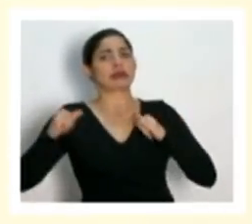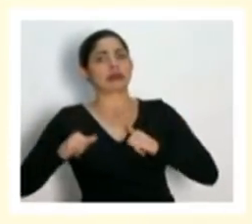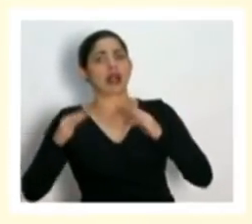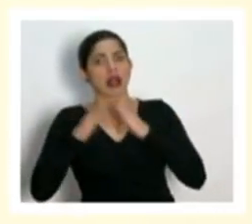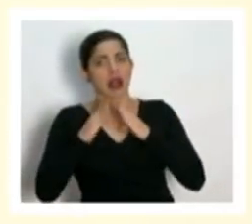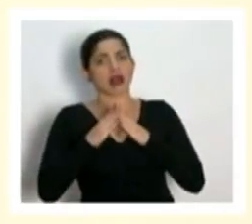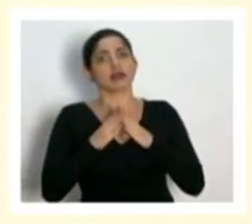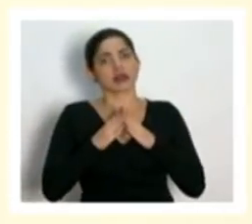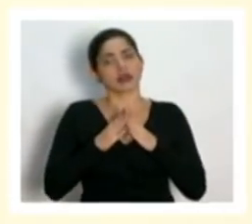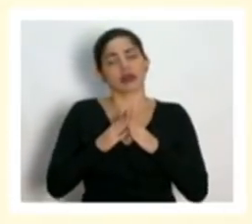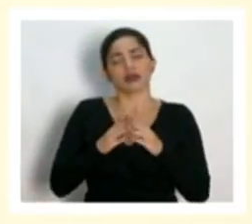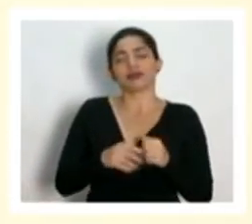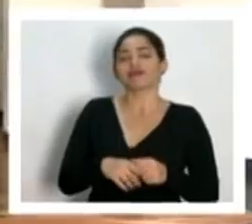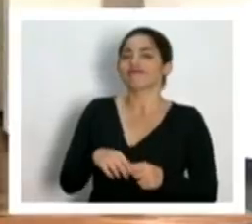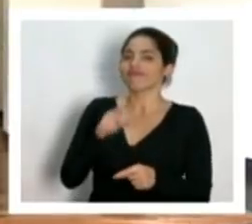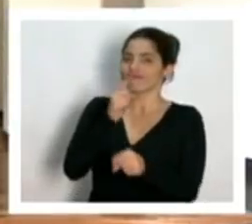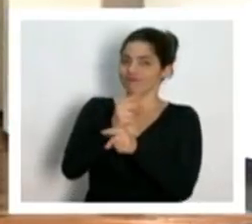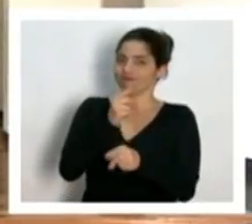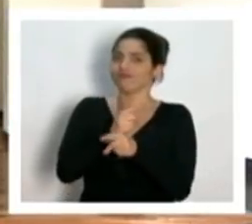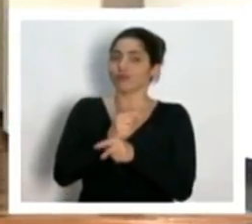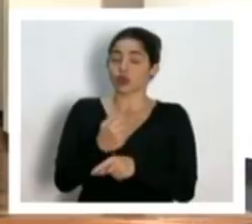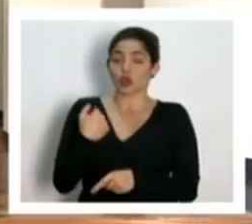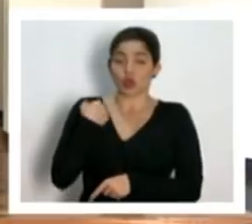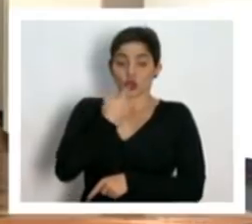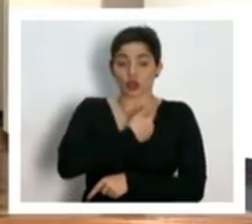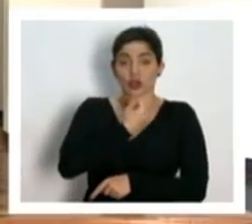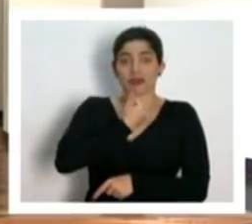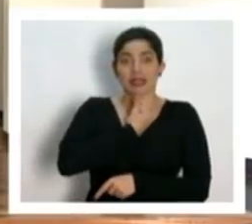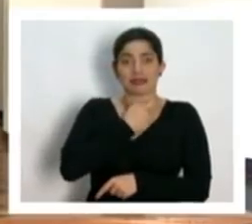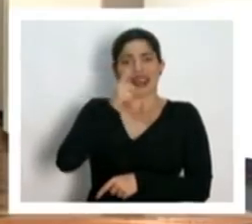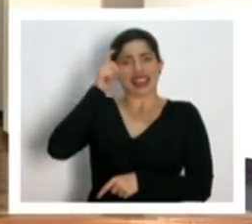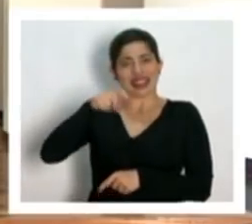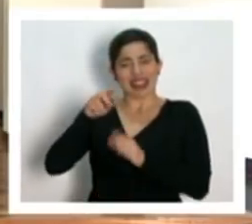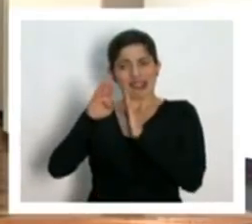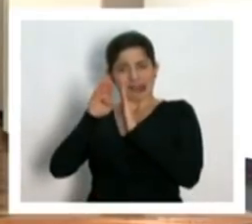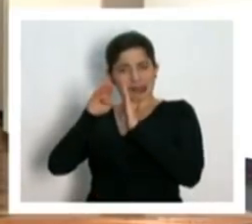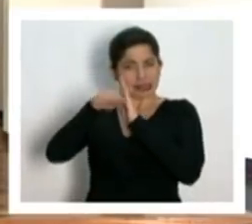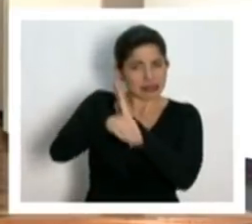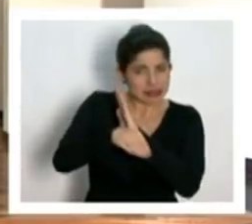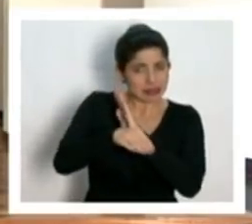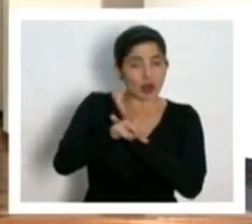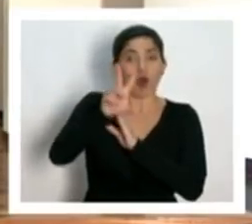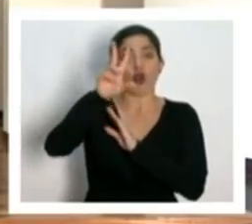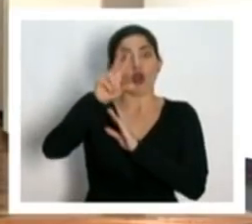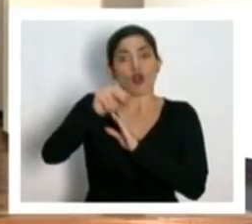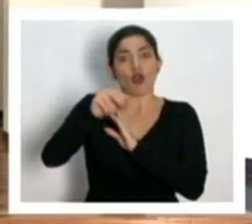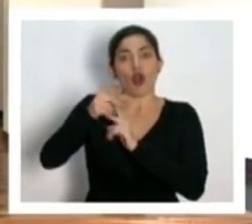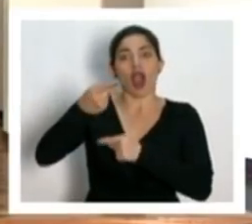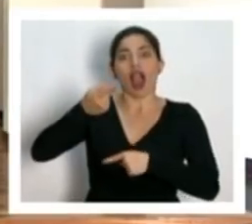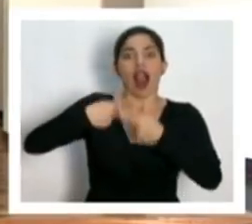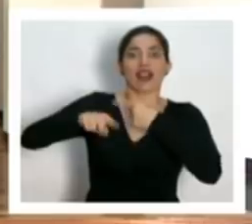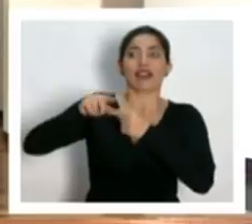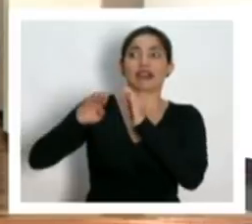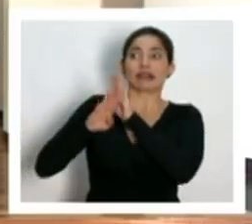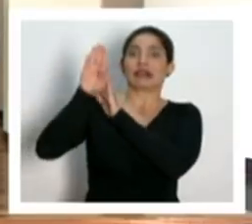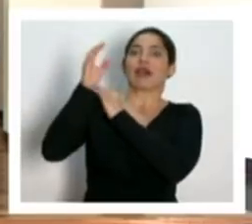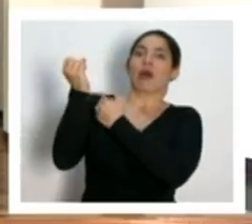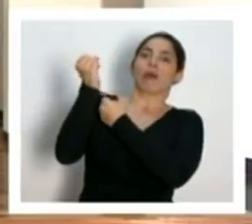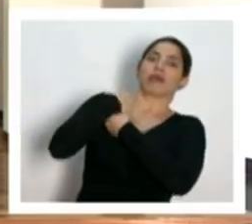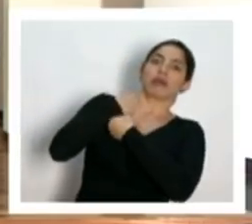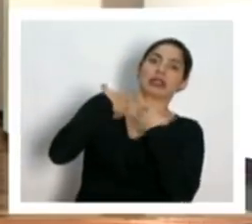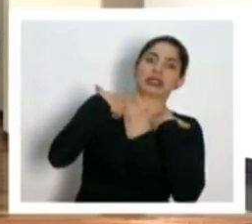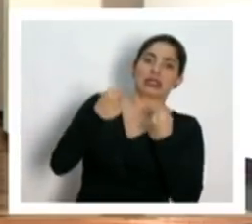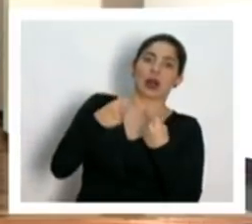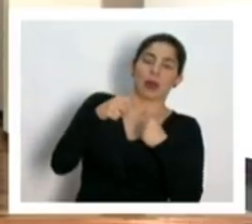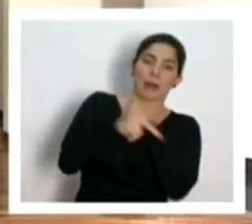así es somos nosotros los que tenemos que hincar la curva y no que una curva inque a nuestro sistema de